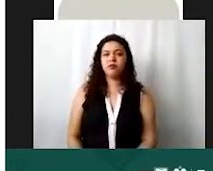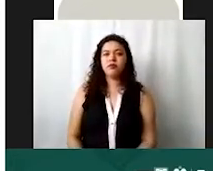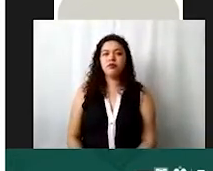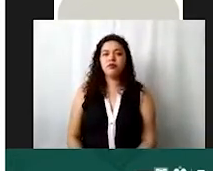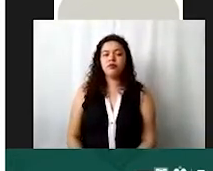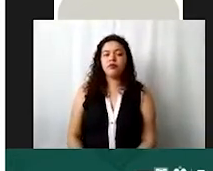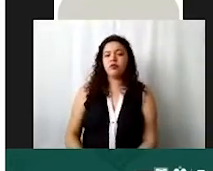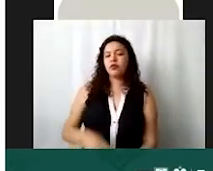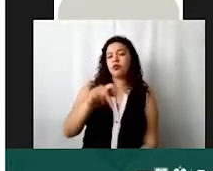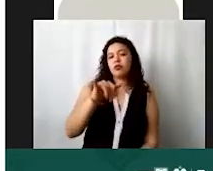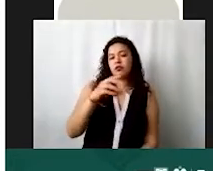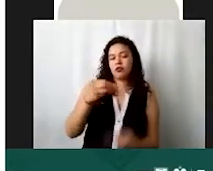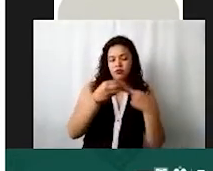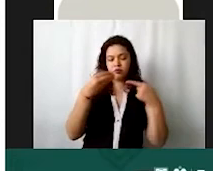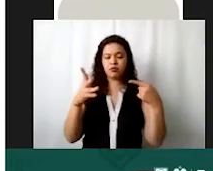presupuesto